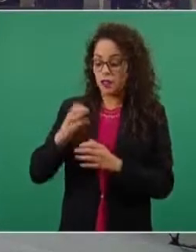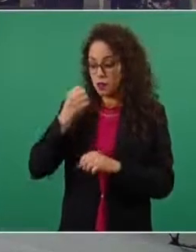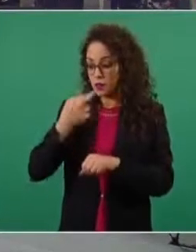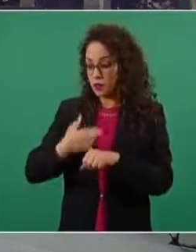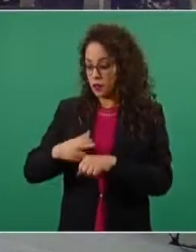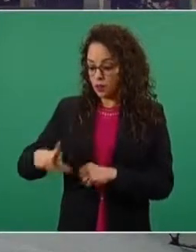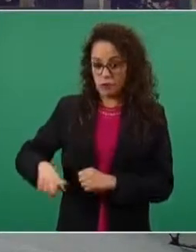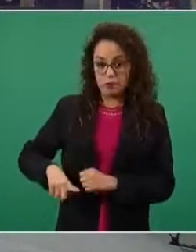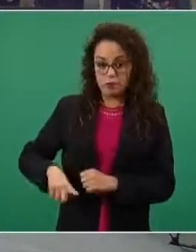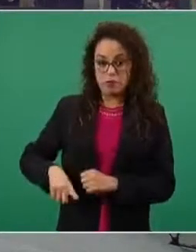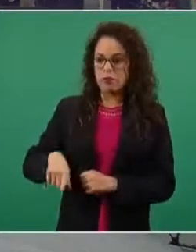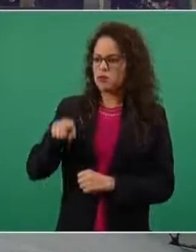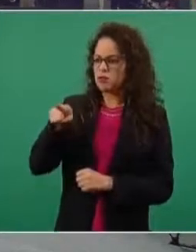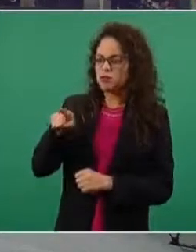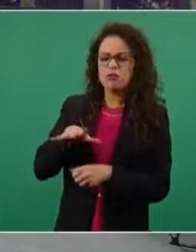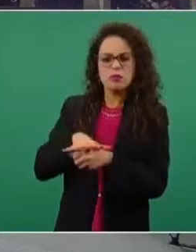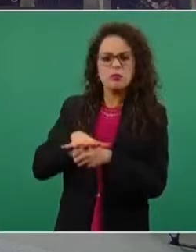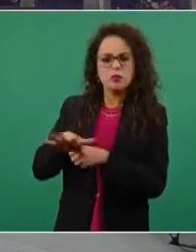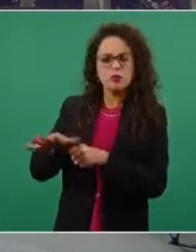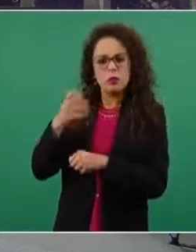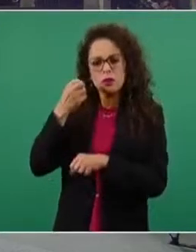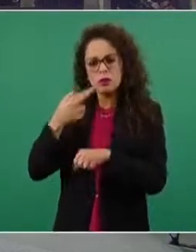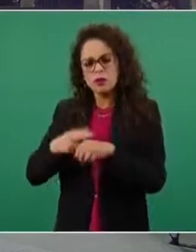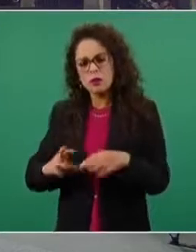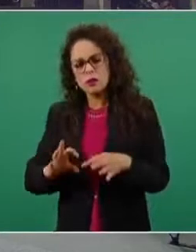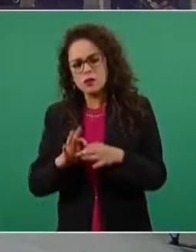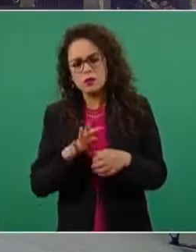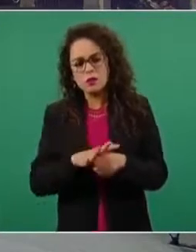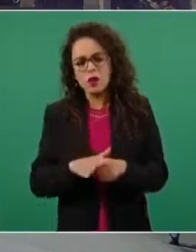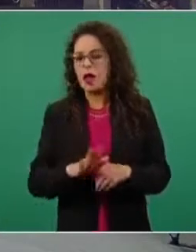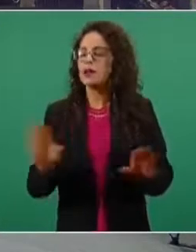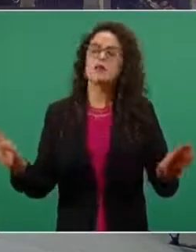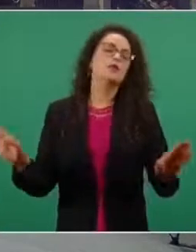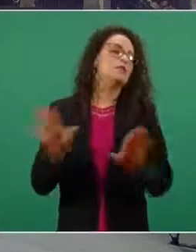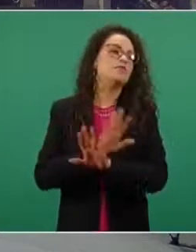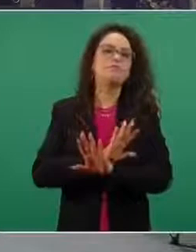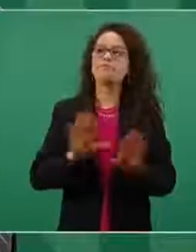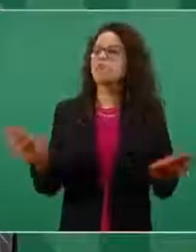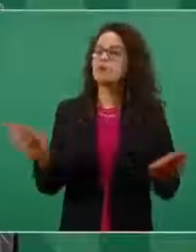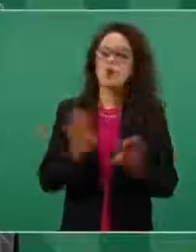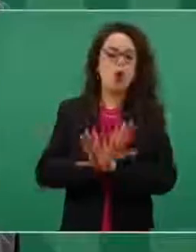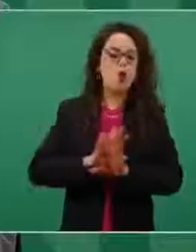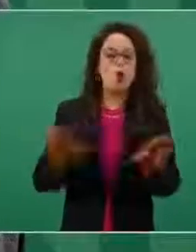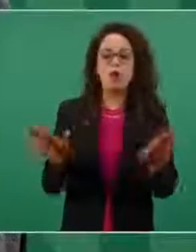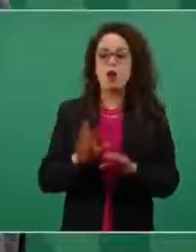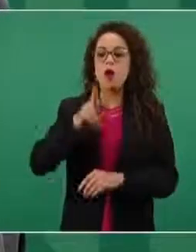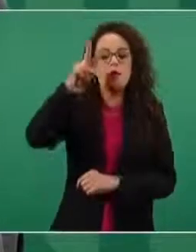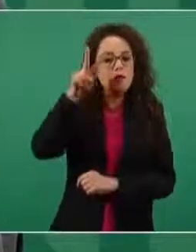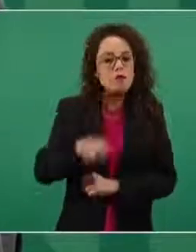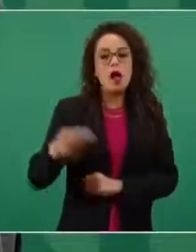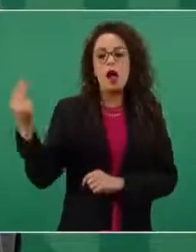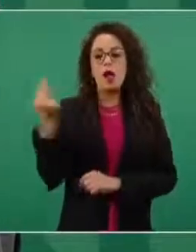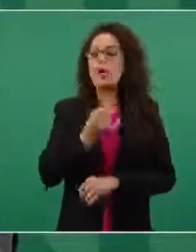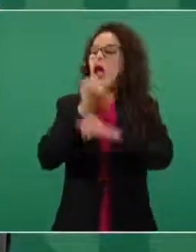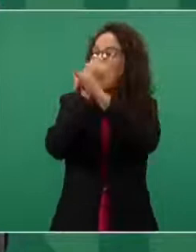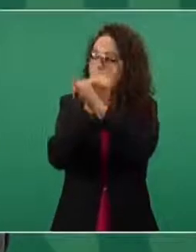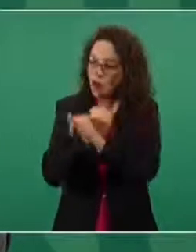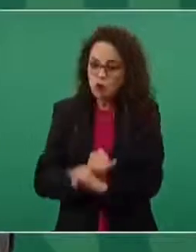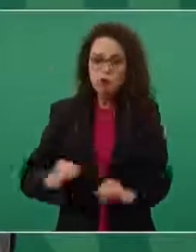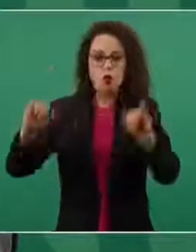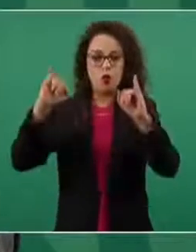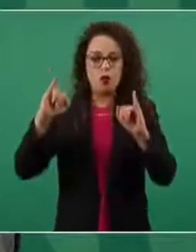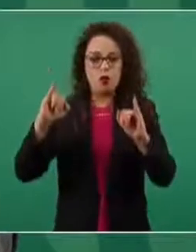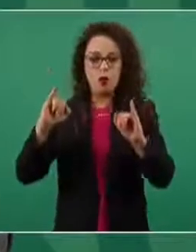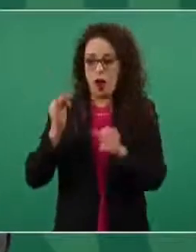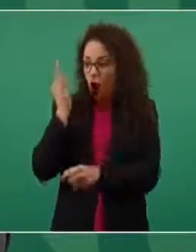qué secretaría o de qué secretaría aprendería o cómo sería? Tiene que ser autónomo verdaderamente, pero es que ahora no lo